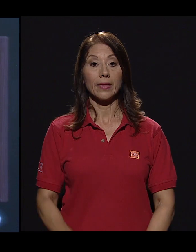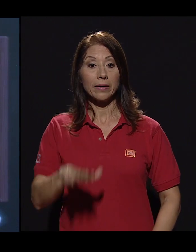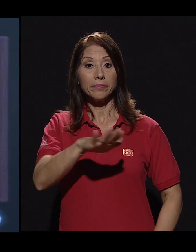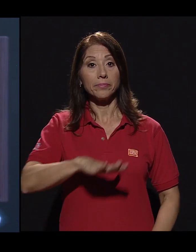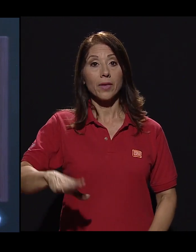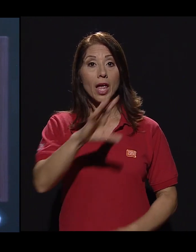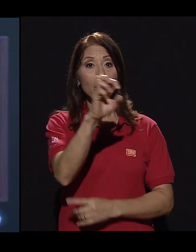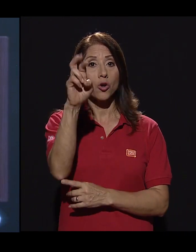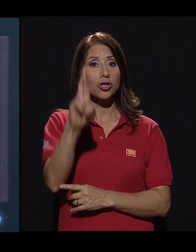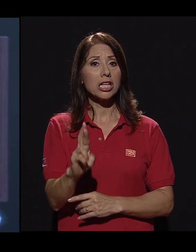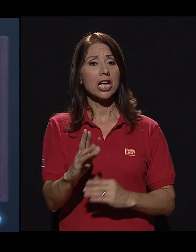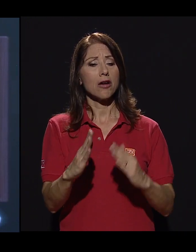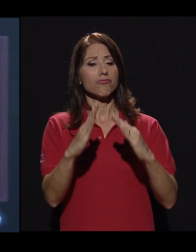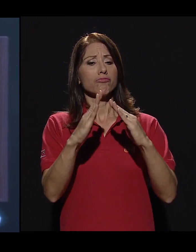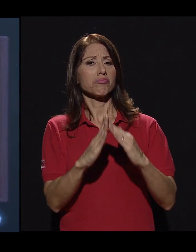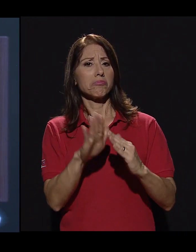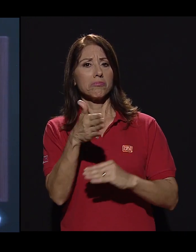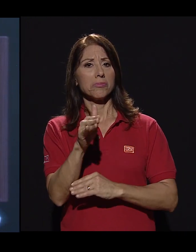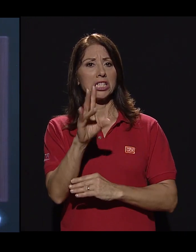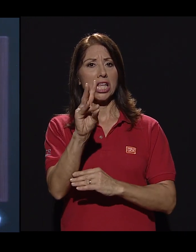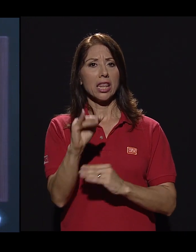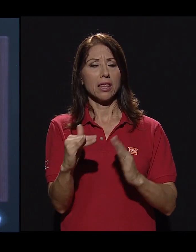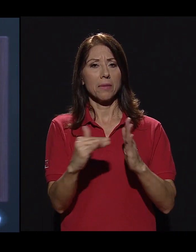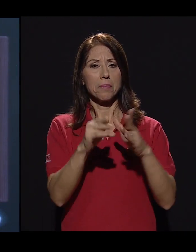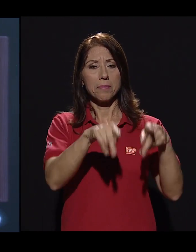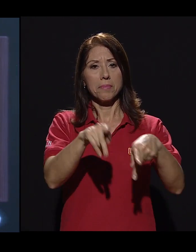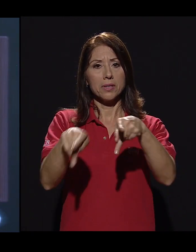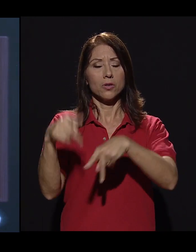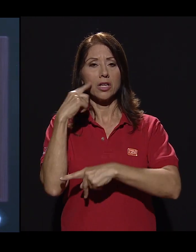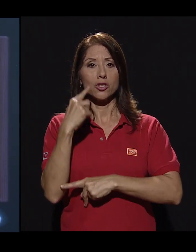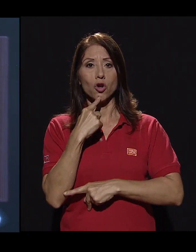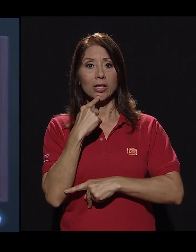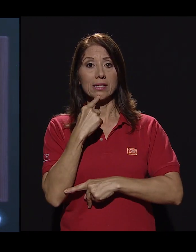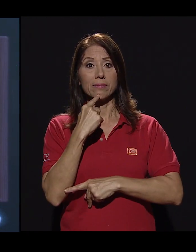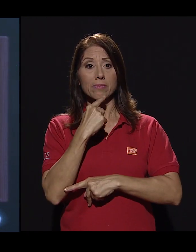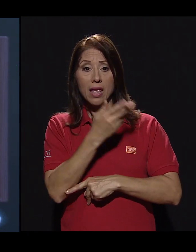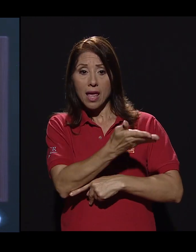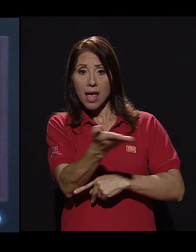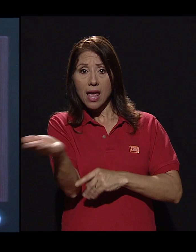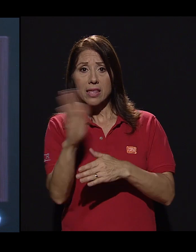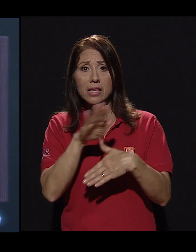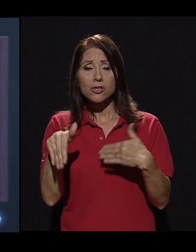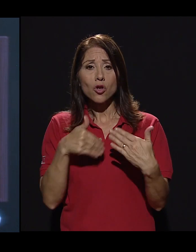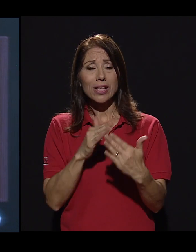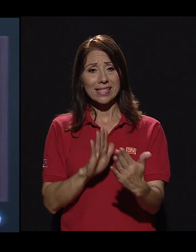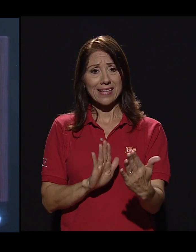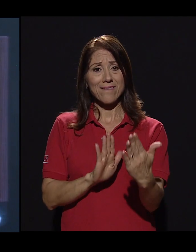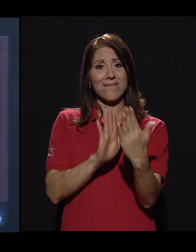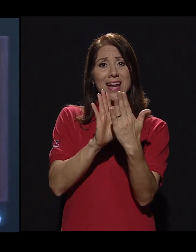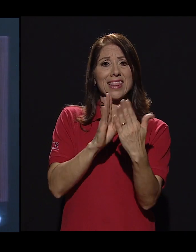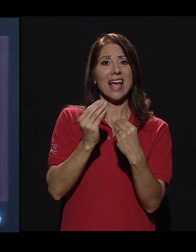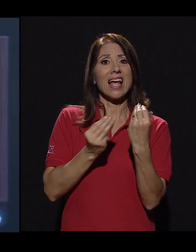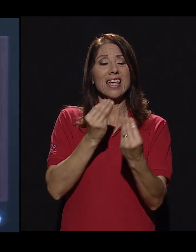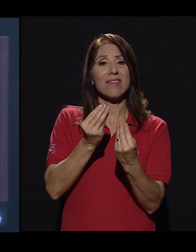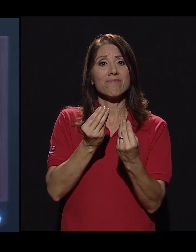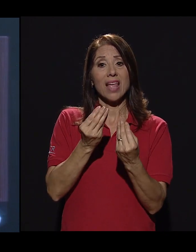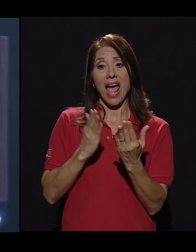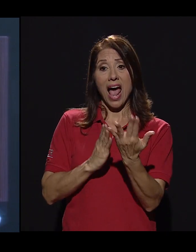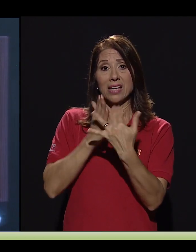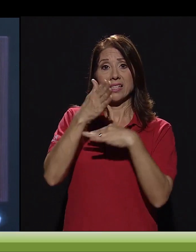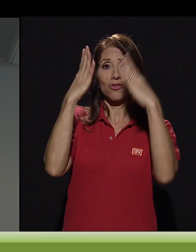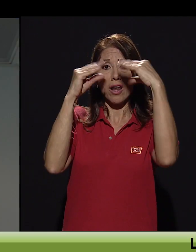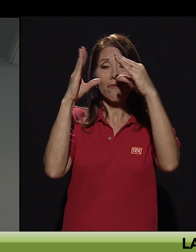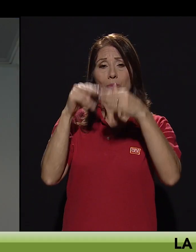En Costa Rica viven alrededor de 70 mil personas sordas. Todas ellas se enfrentan a la exclusión en el acceso a la